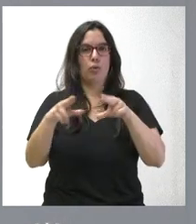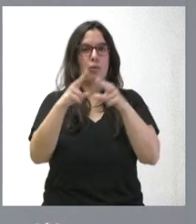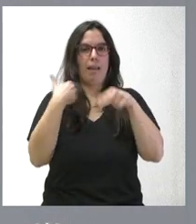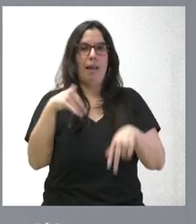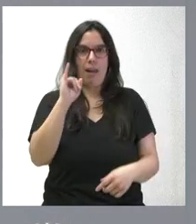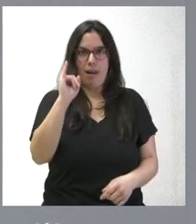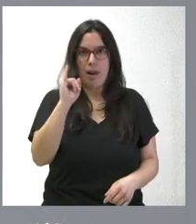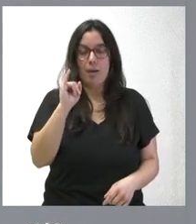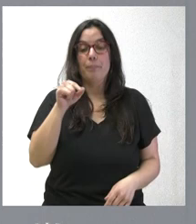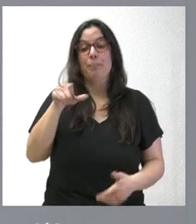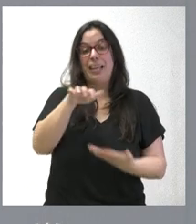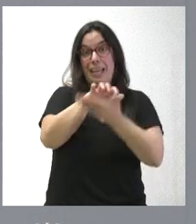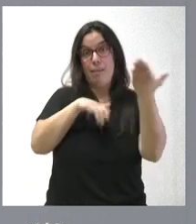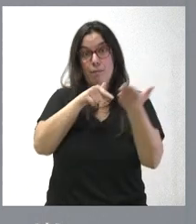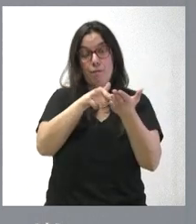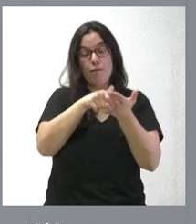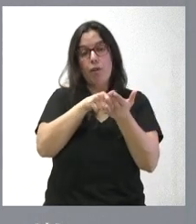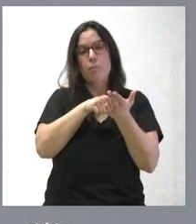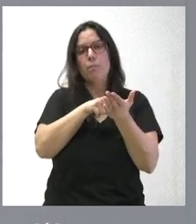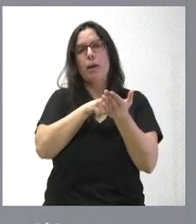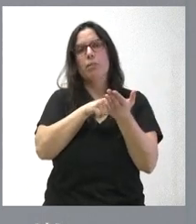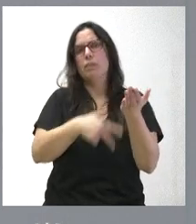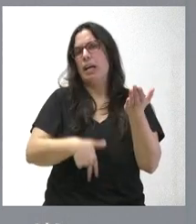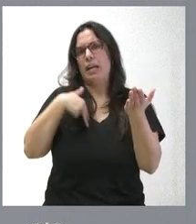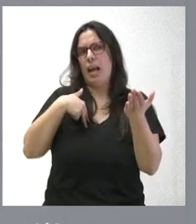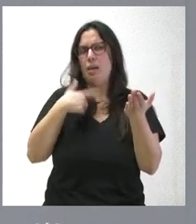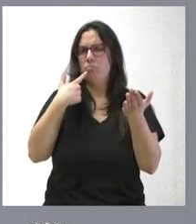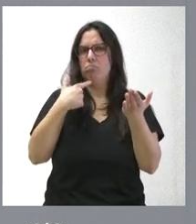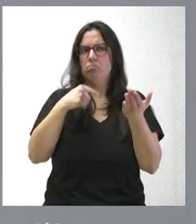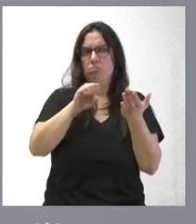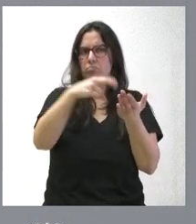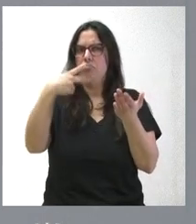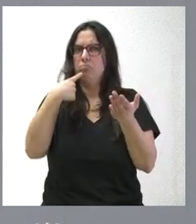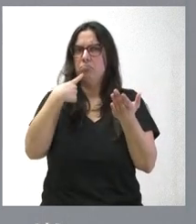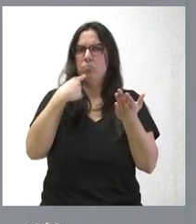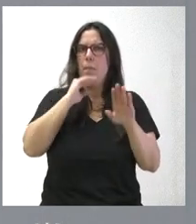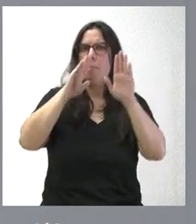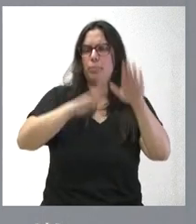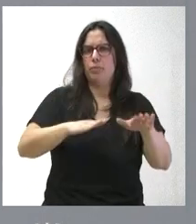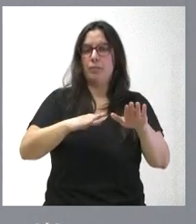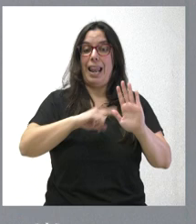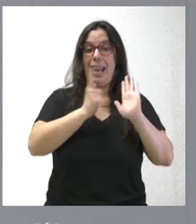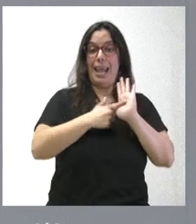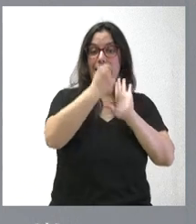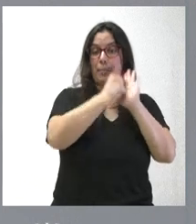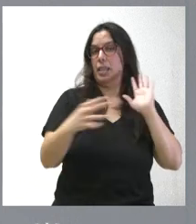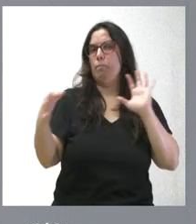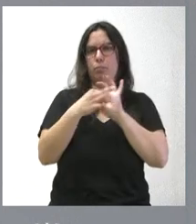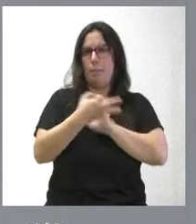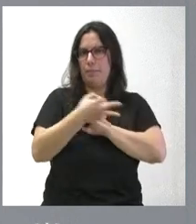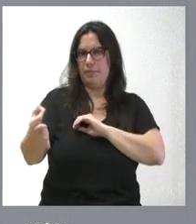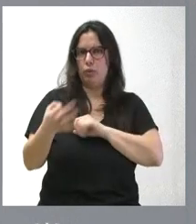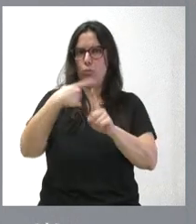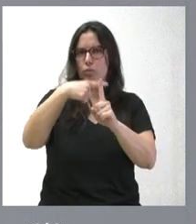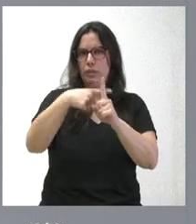Este informe, que en general es un informe favorable y positivo a la ley de medidas que acompaña al presupuesto, pues